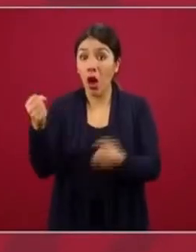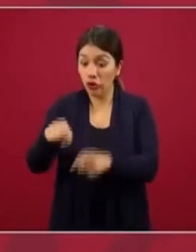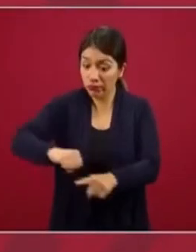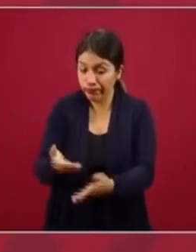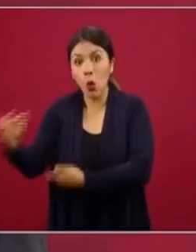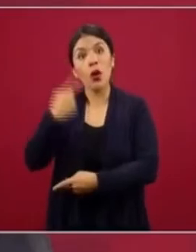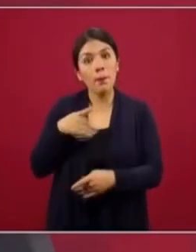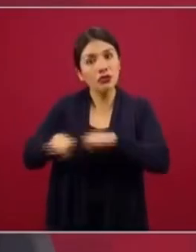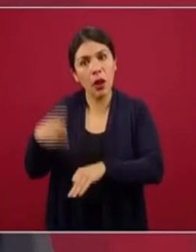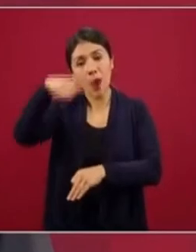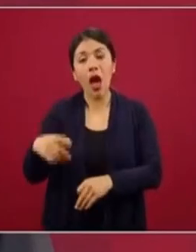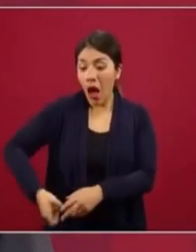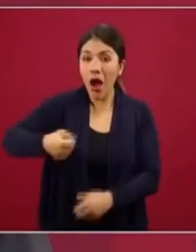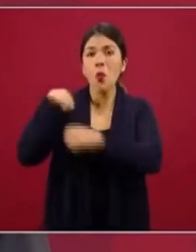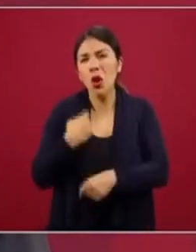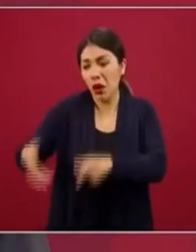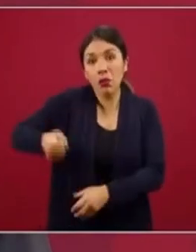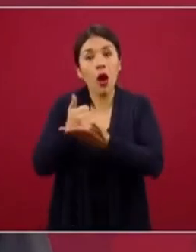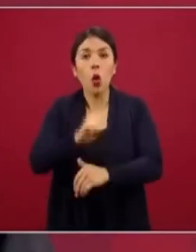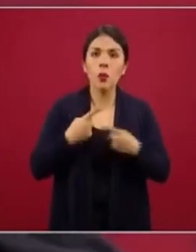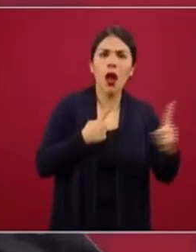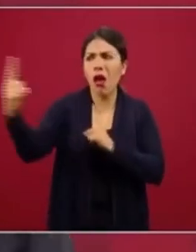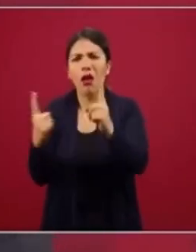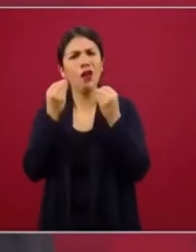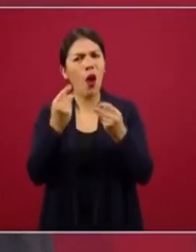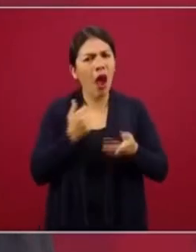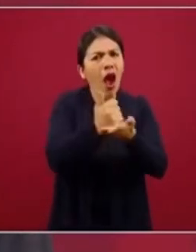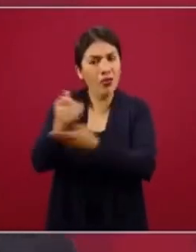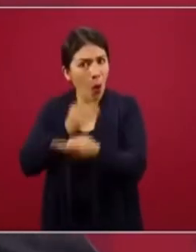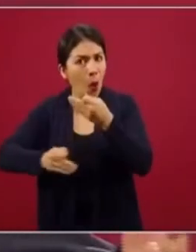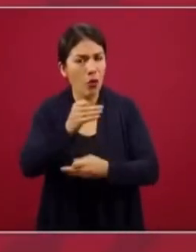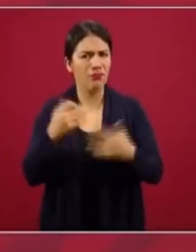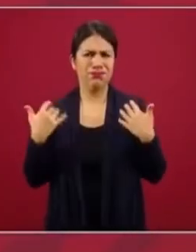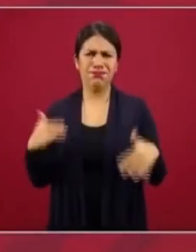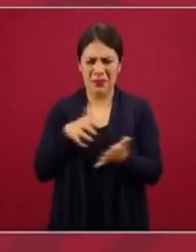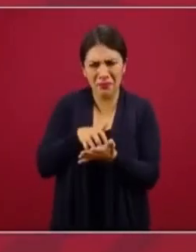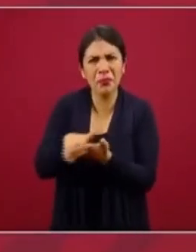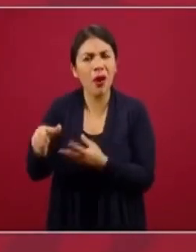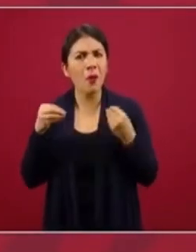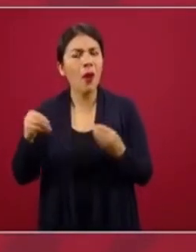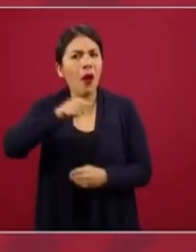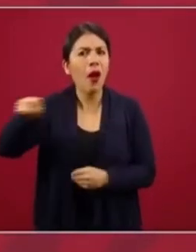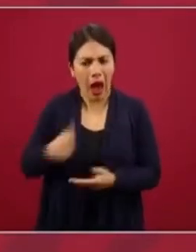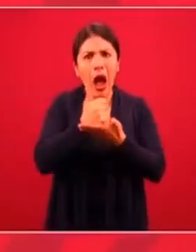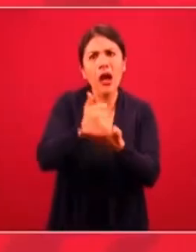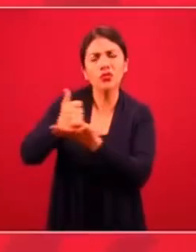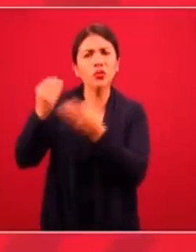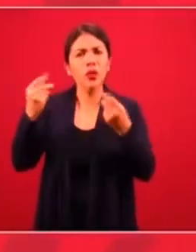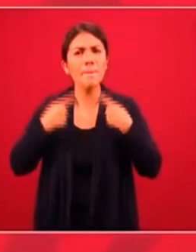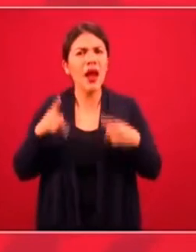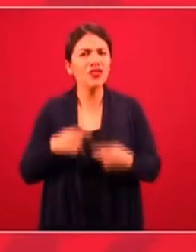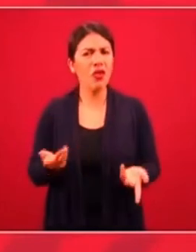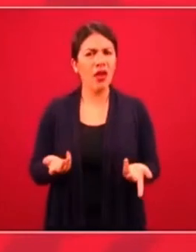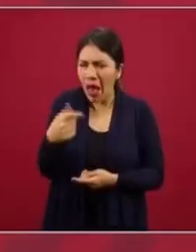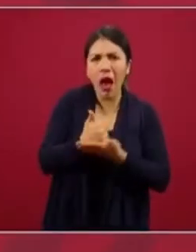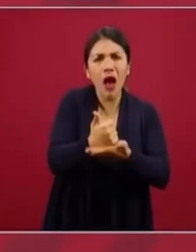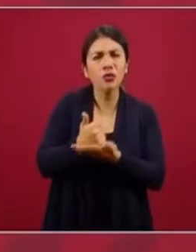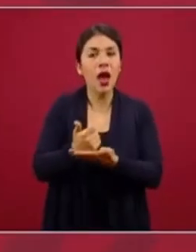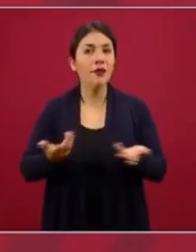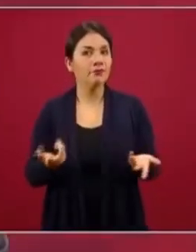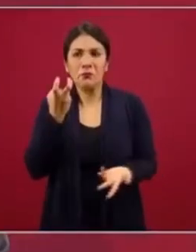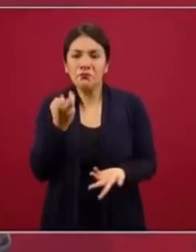del carro, para cargarles el portafolio, para todo. Una caterva de ayudantes. De chichincles, pues,